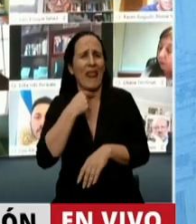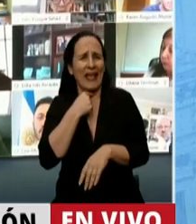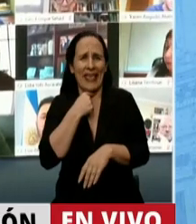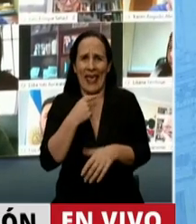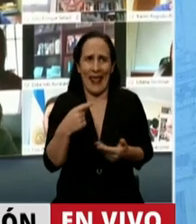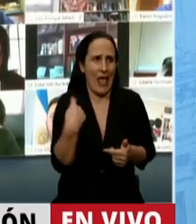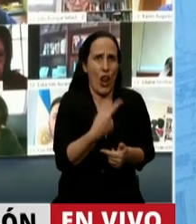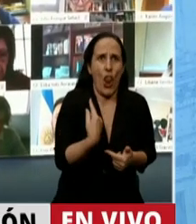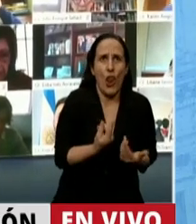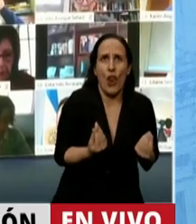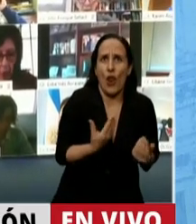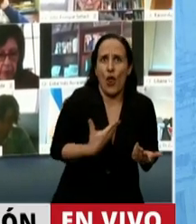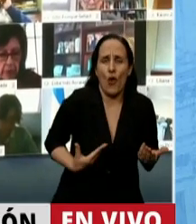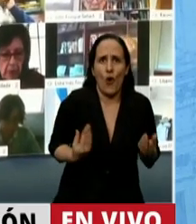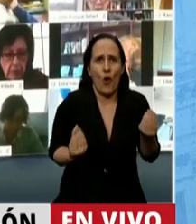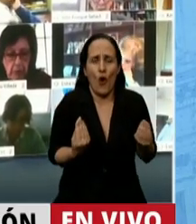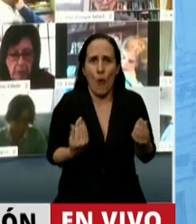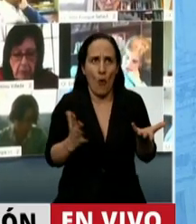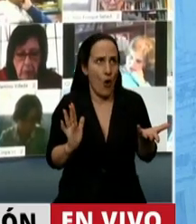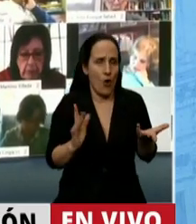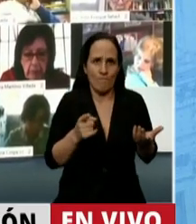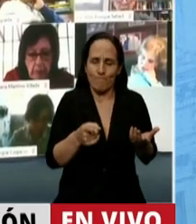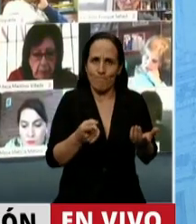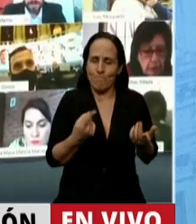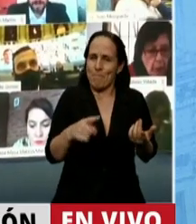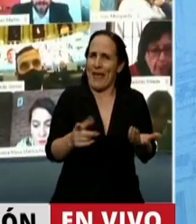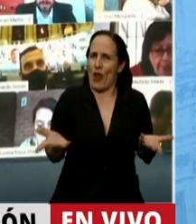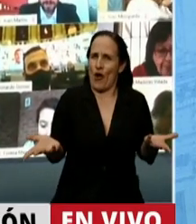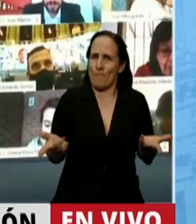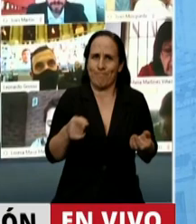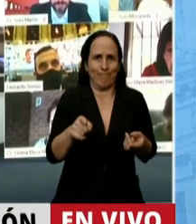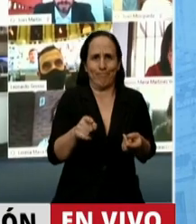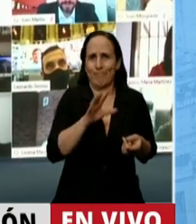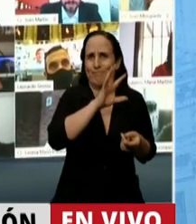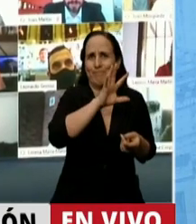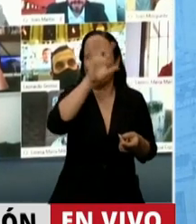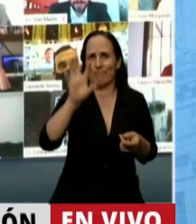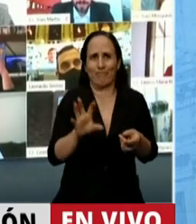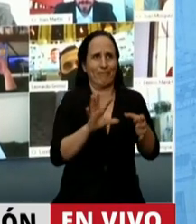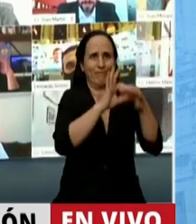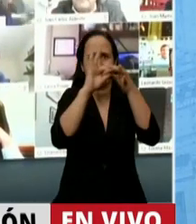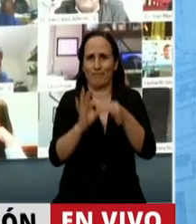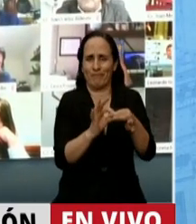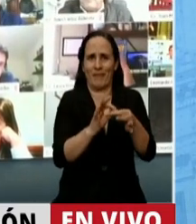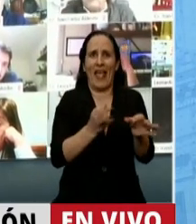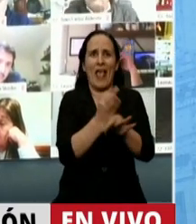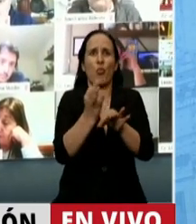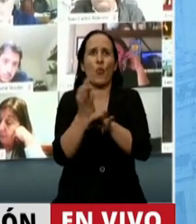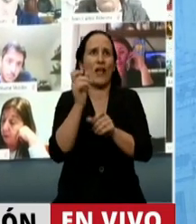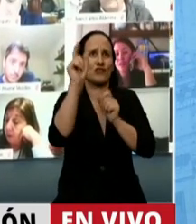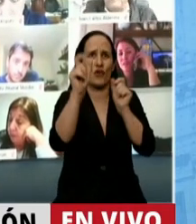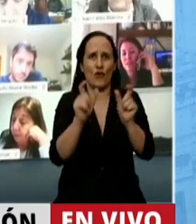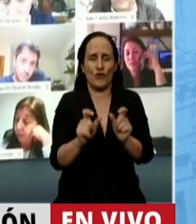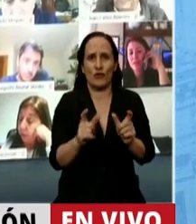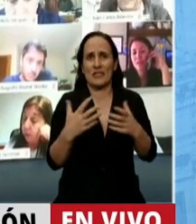sorteemos este tipo de facultades, pero son facultades de un país federal donde la educación y